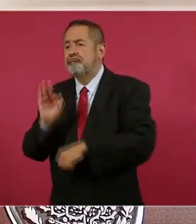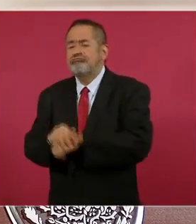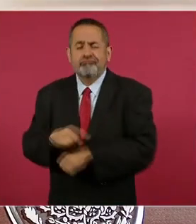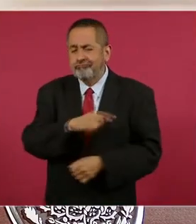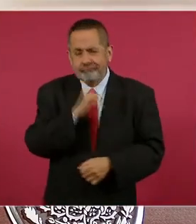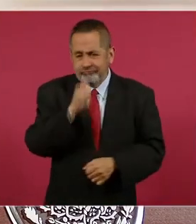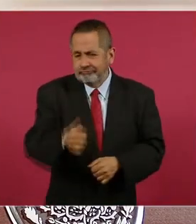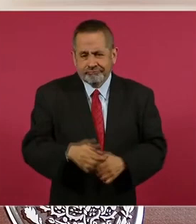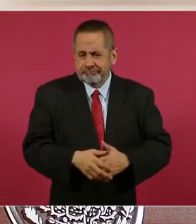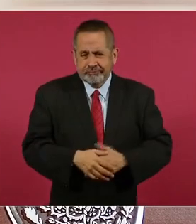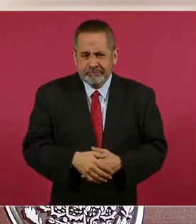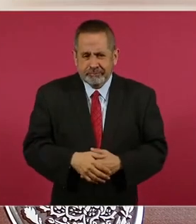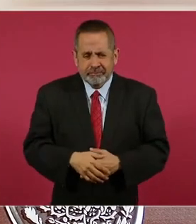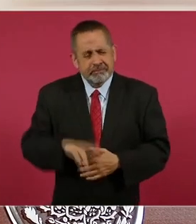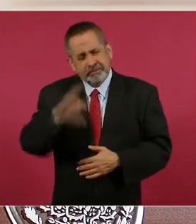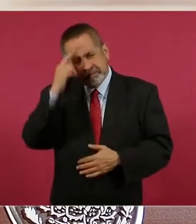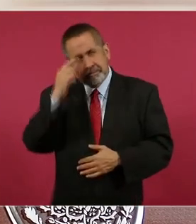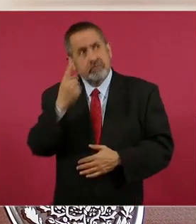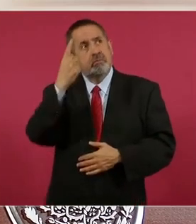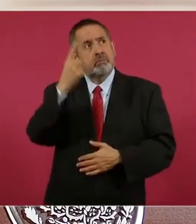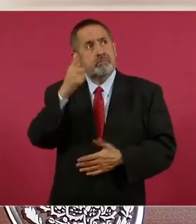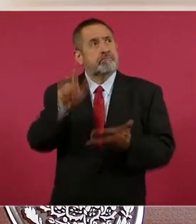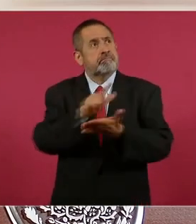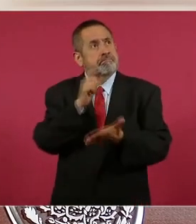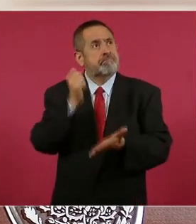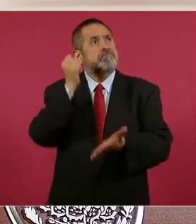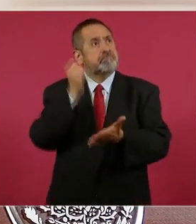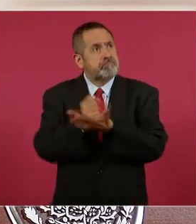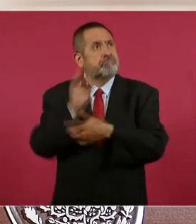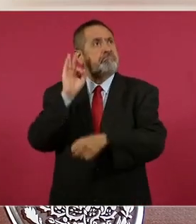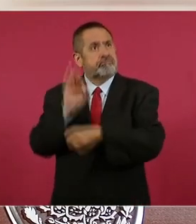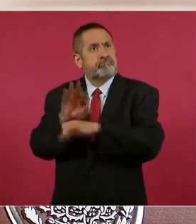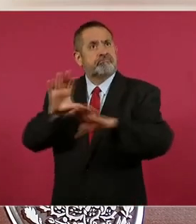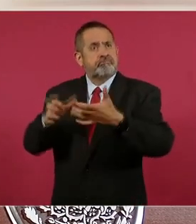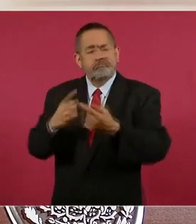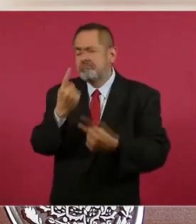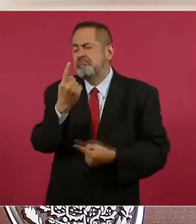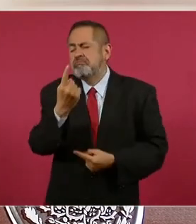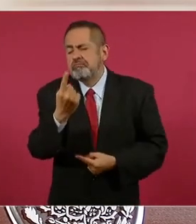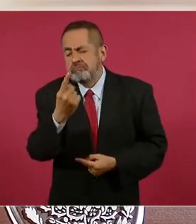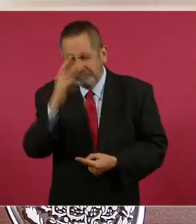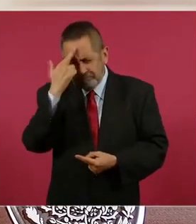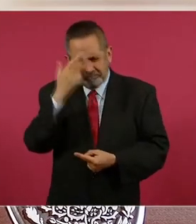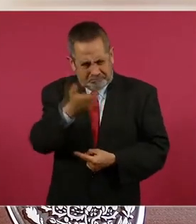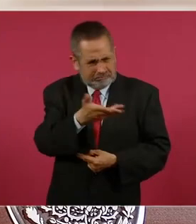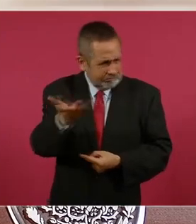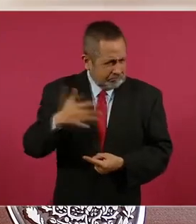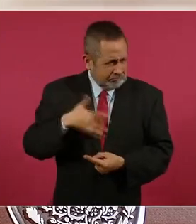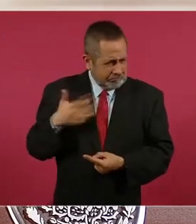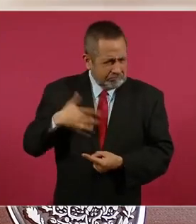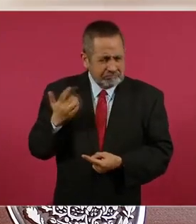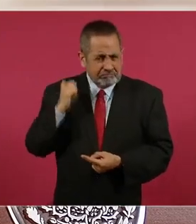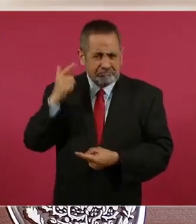¿Ustedes se acuerdan de algo que hayan hecho? ¿Los del Poder Judicial? ¿En beneficio del pueblo?